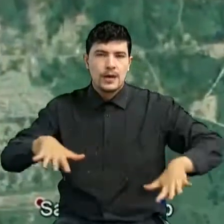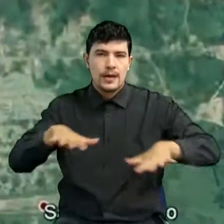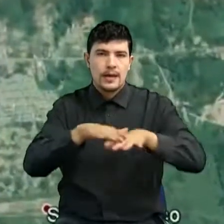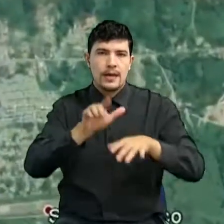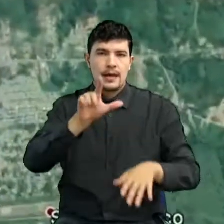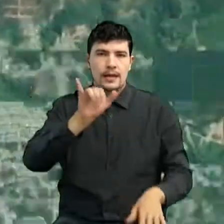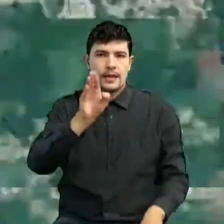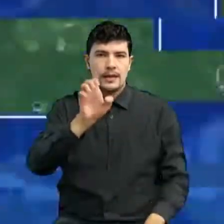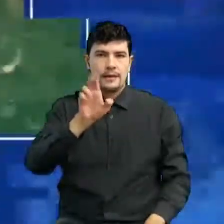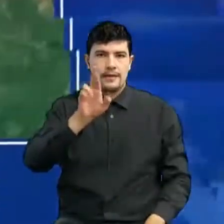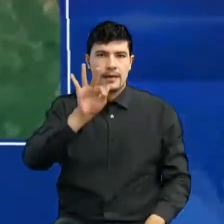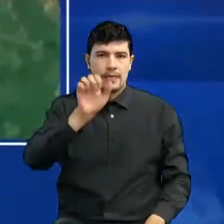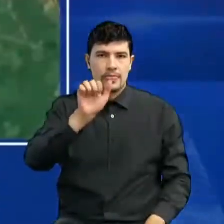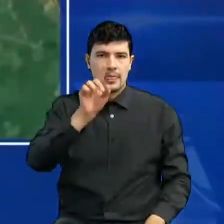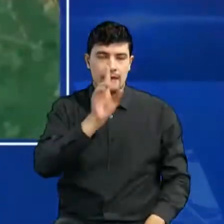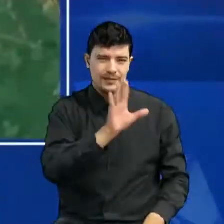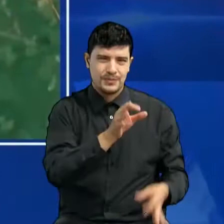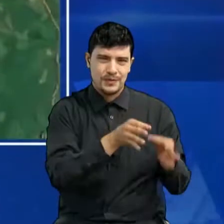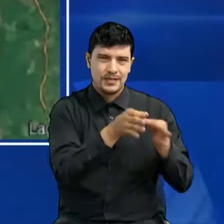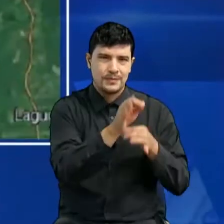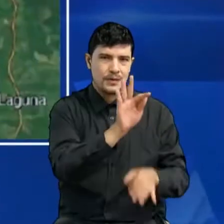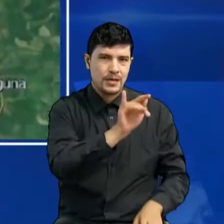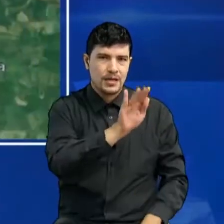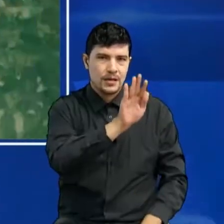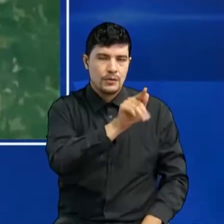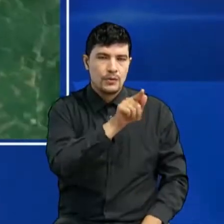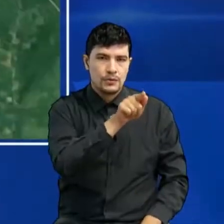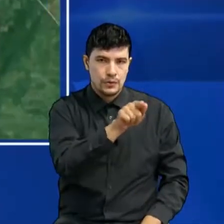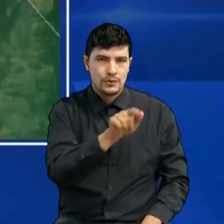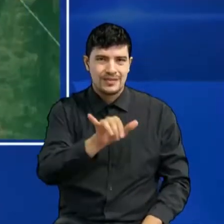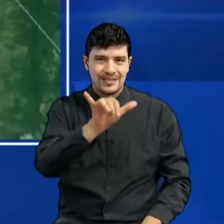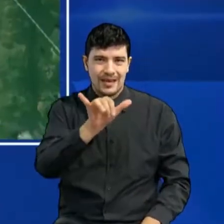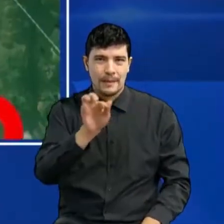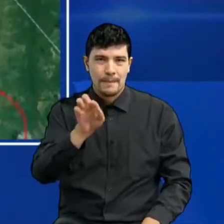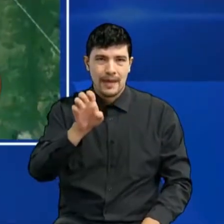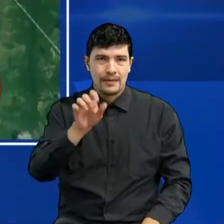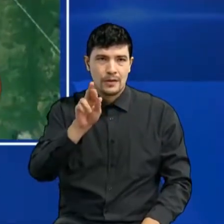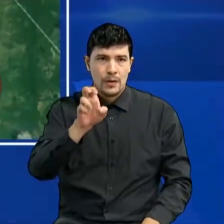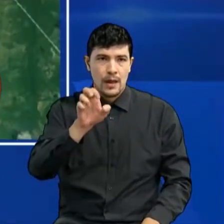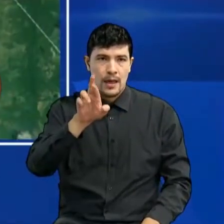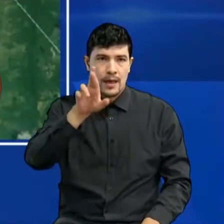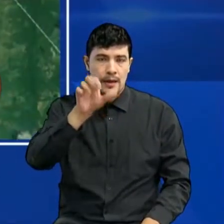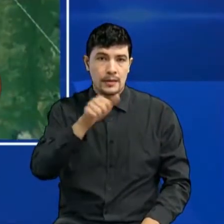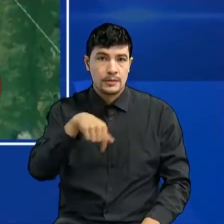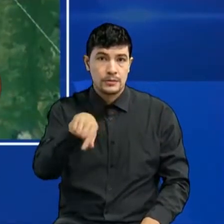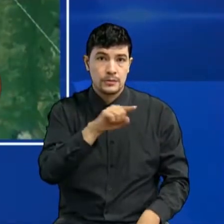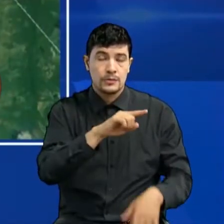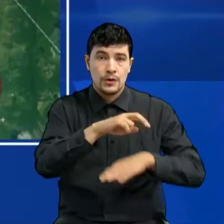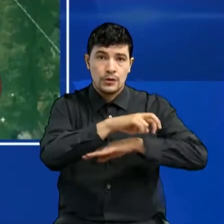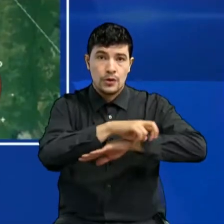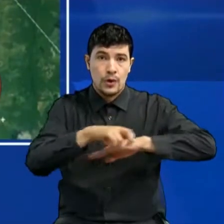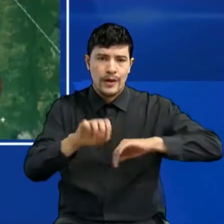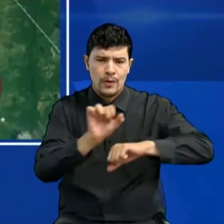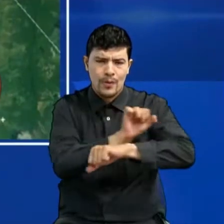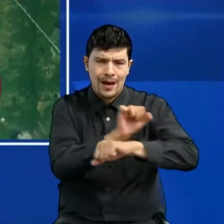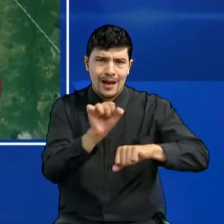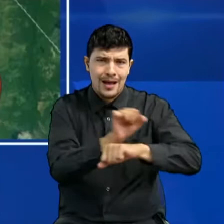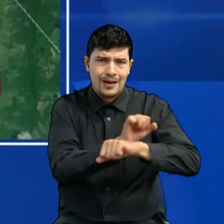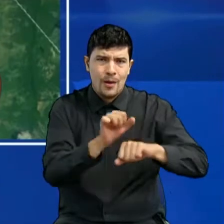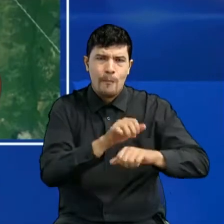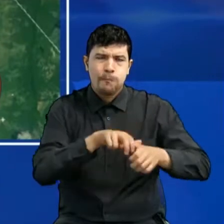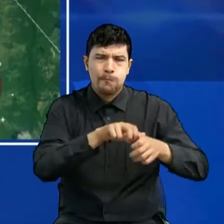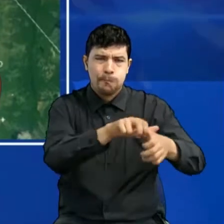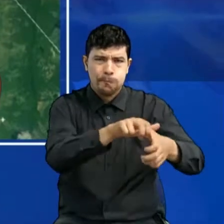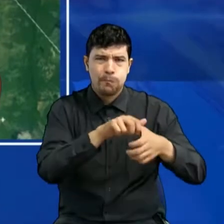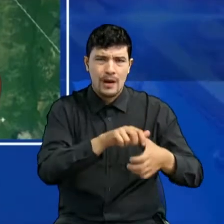entre Tibú y Y Petrolera en norte de Santander, fue hurtado un vehículo que transportaba 284 cilindros de gas propano. Las